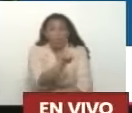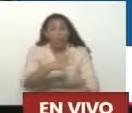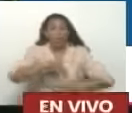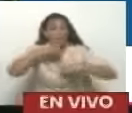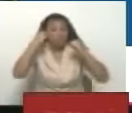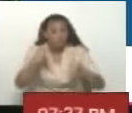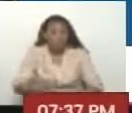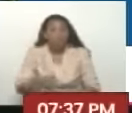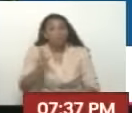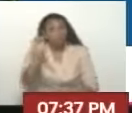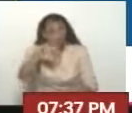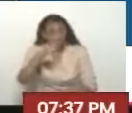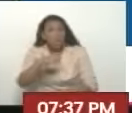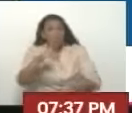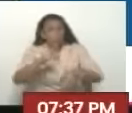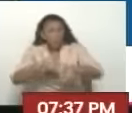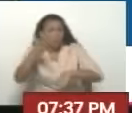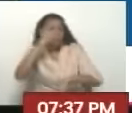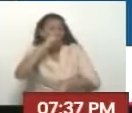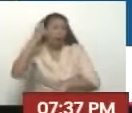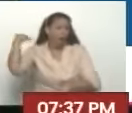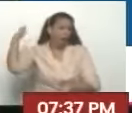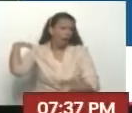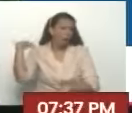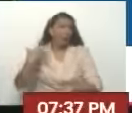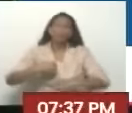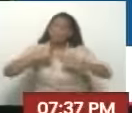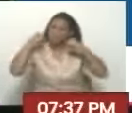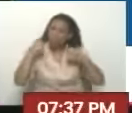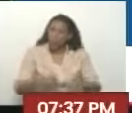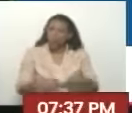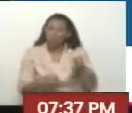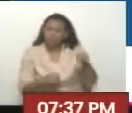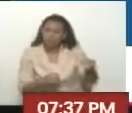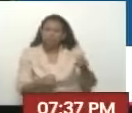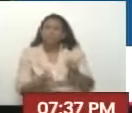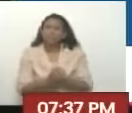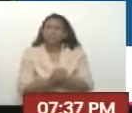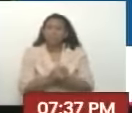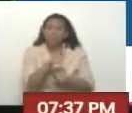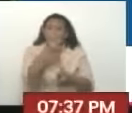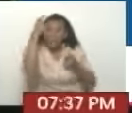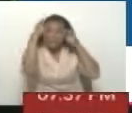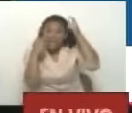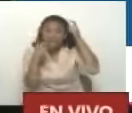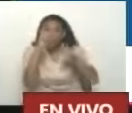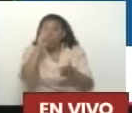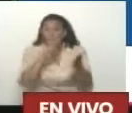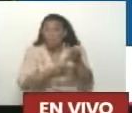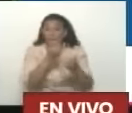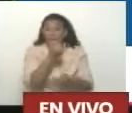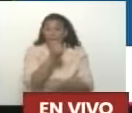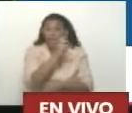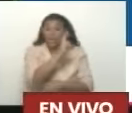En su tiempo Bueno De hecho Derrocó al comandante Chávez En el año 2002